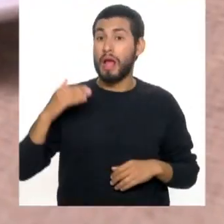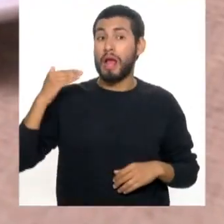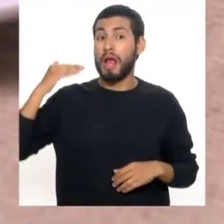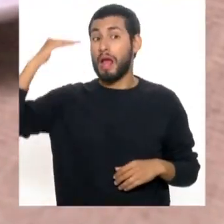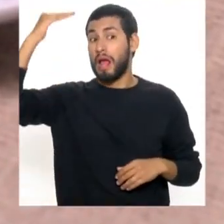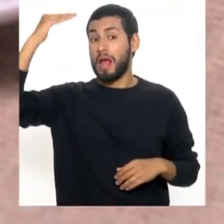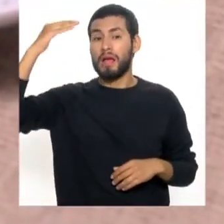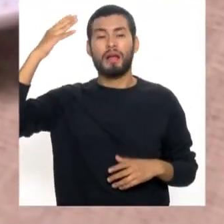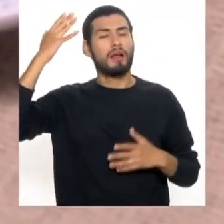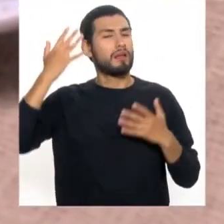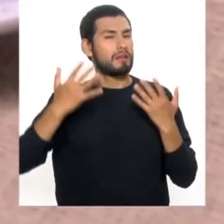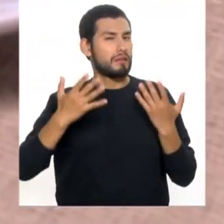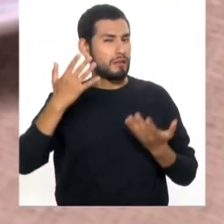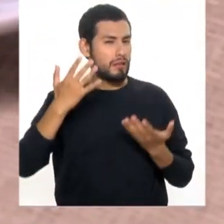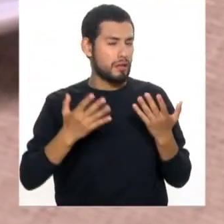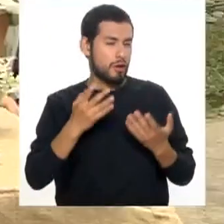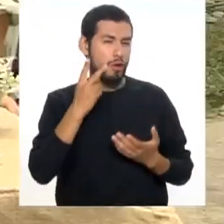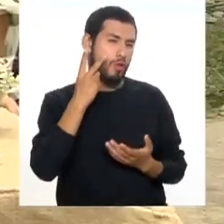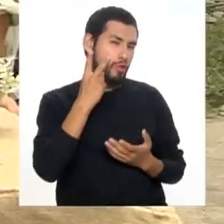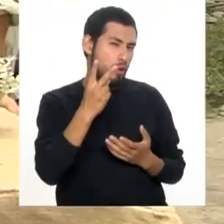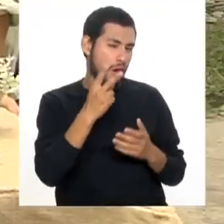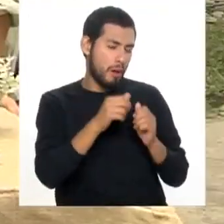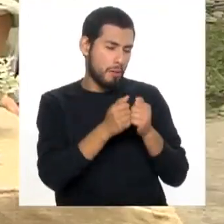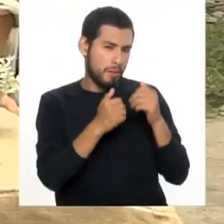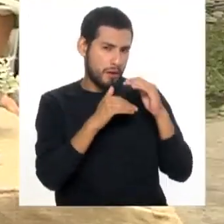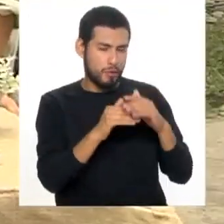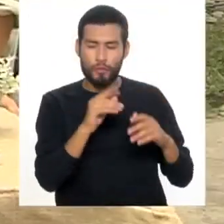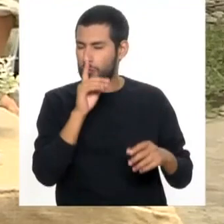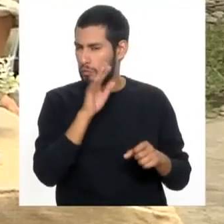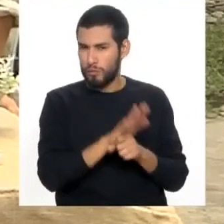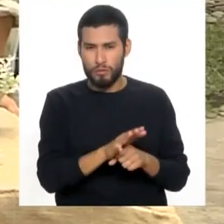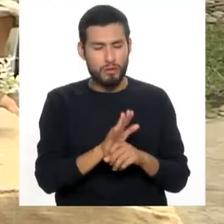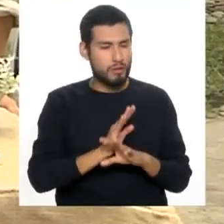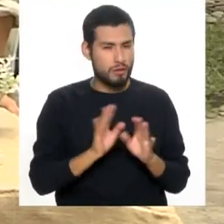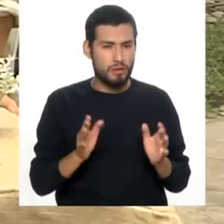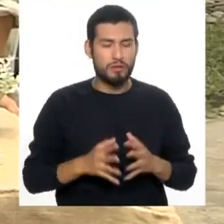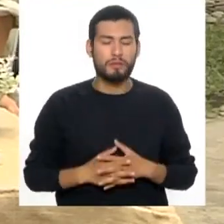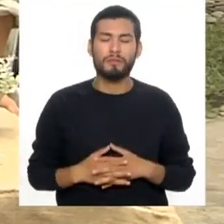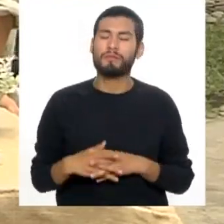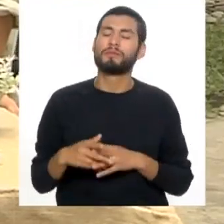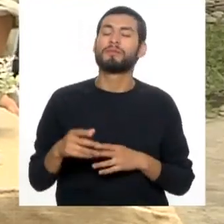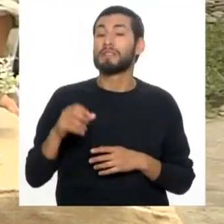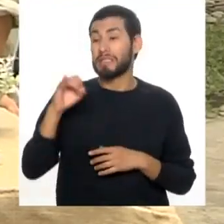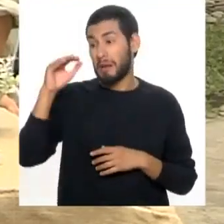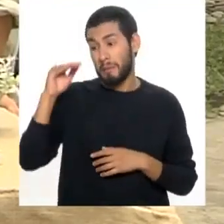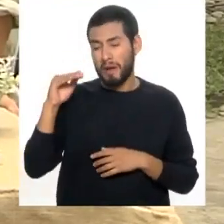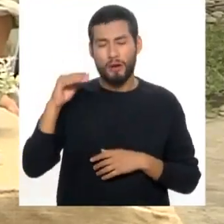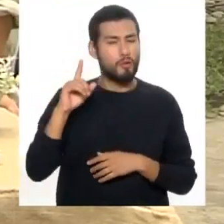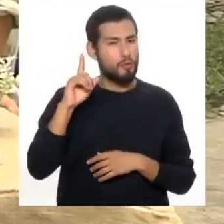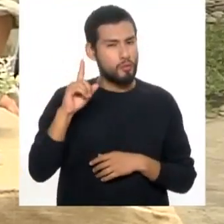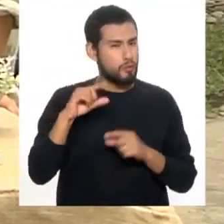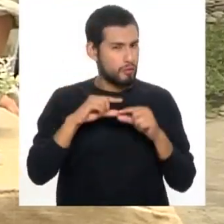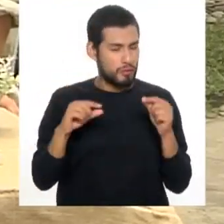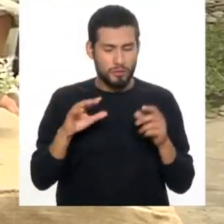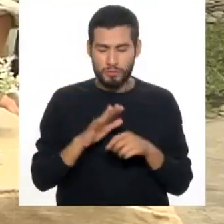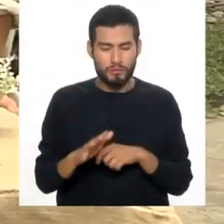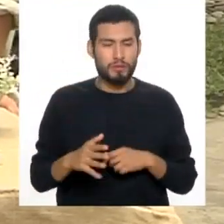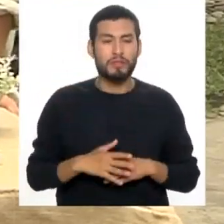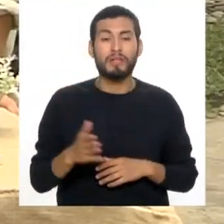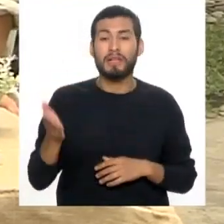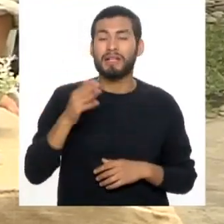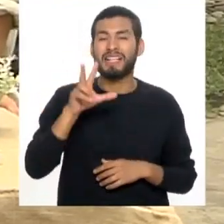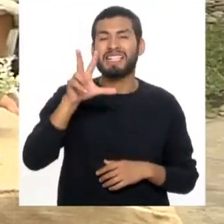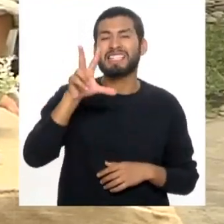probablemente te diga, puedes comer dos tajadas. Pero si no, una. Treinta gramos de avena o de